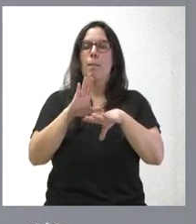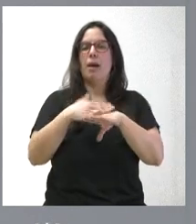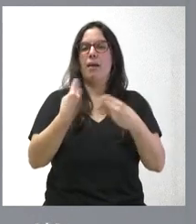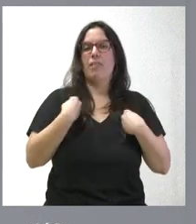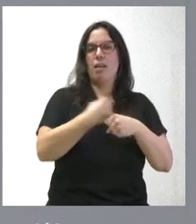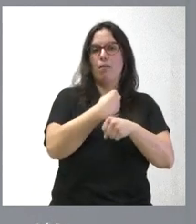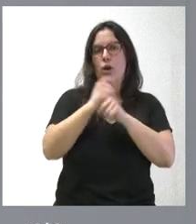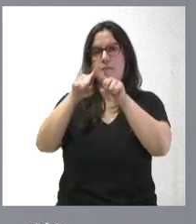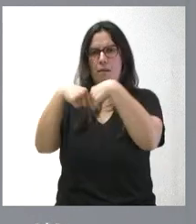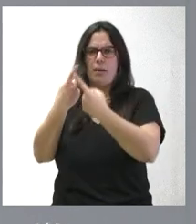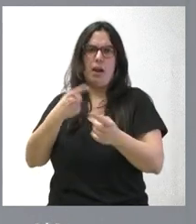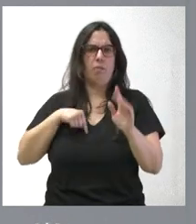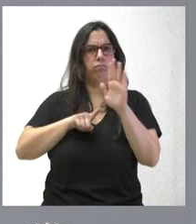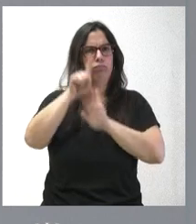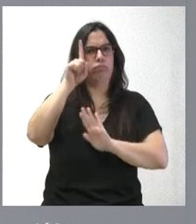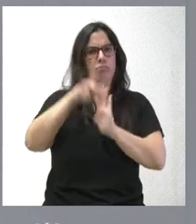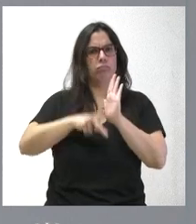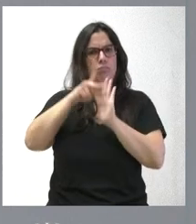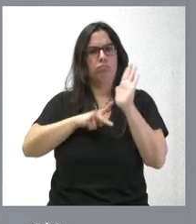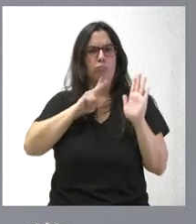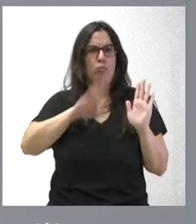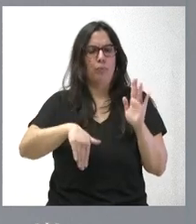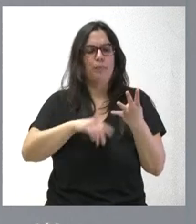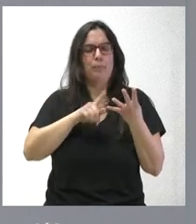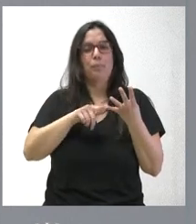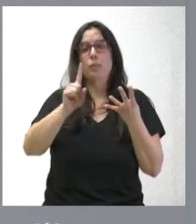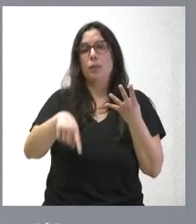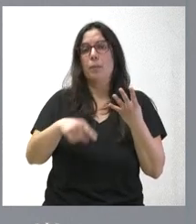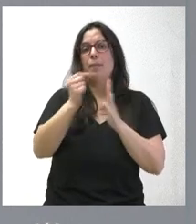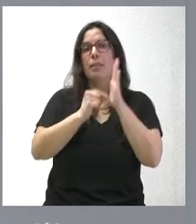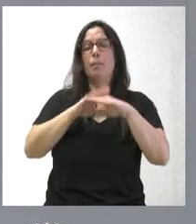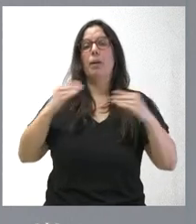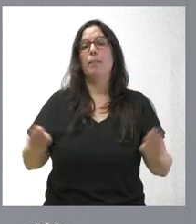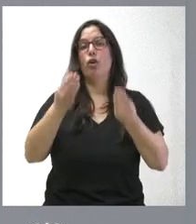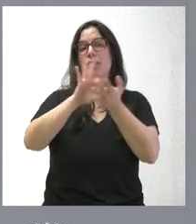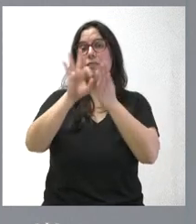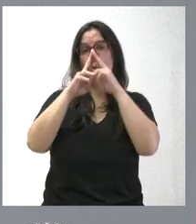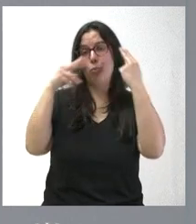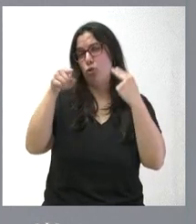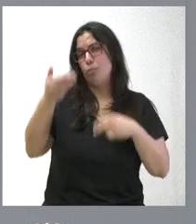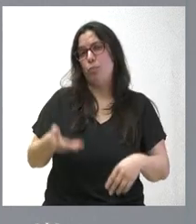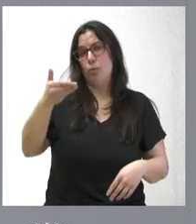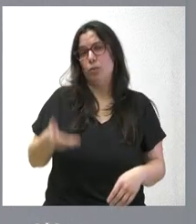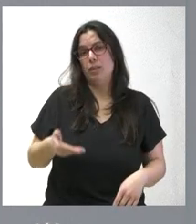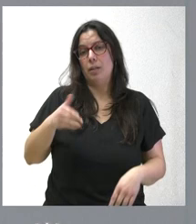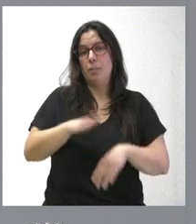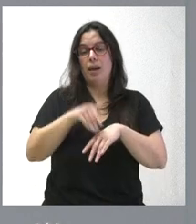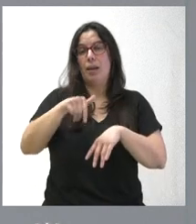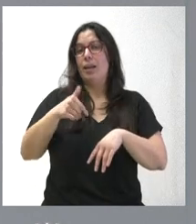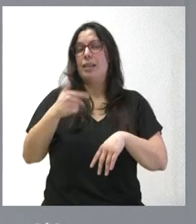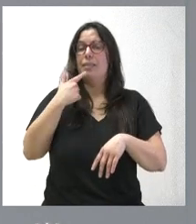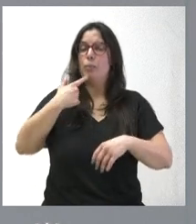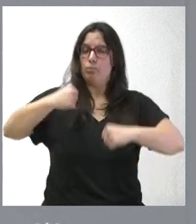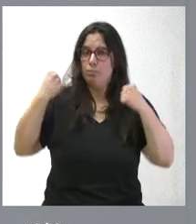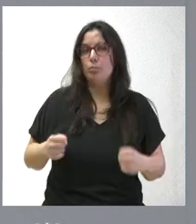tenemos un desarrollo muy importante en nuestra comunidad, estas medidas de conciliación, o medidas de mejora de los servicios públicos en nuestra comunidad. Tenemos que seguir insistiendo